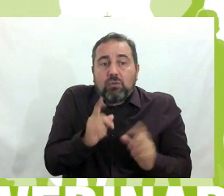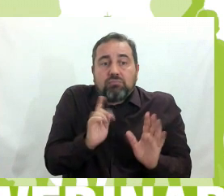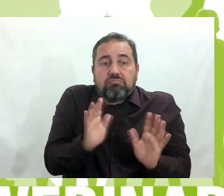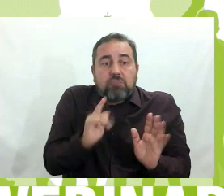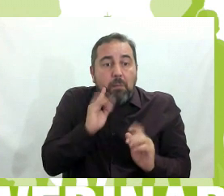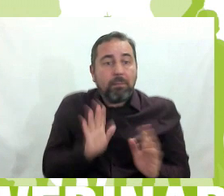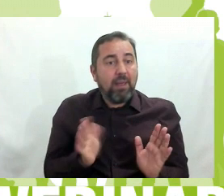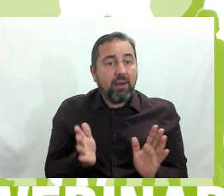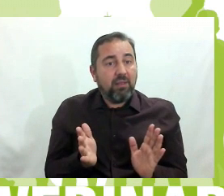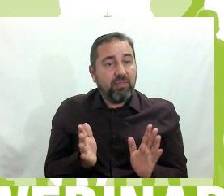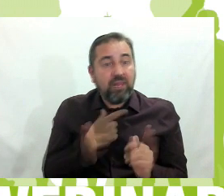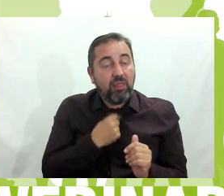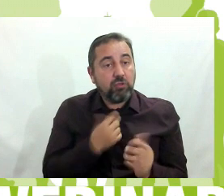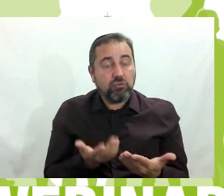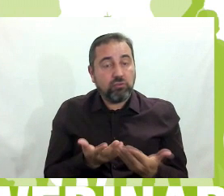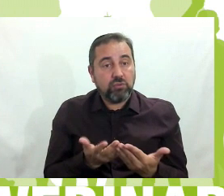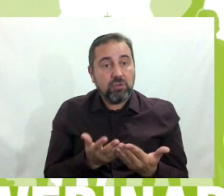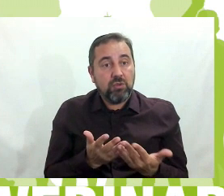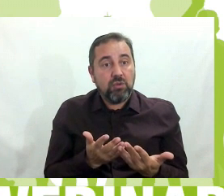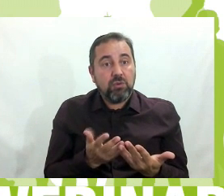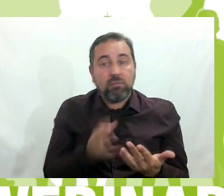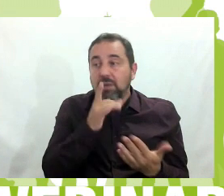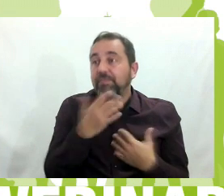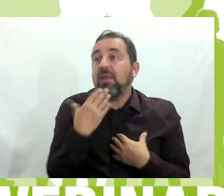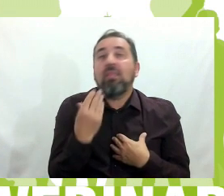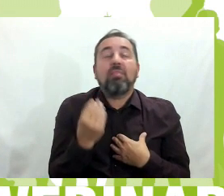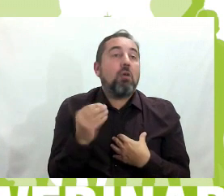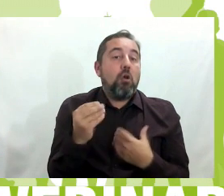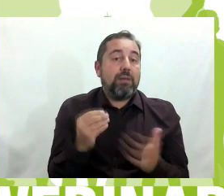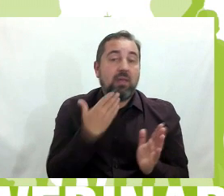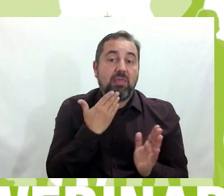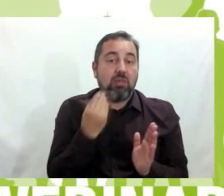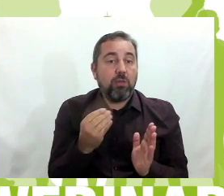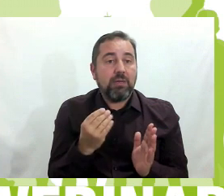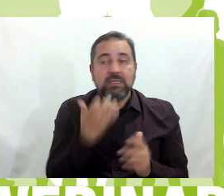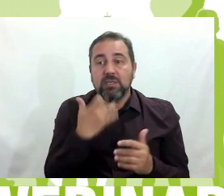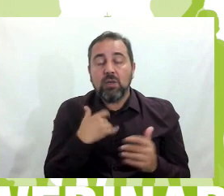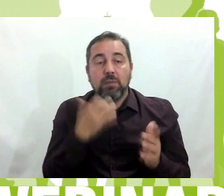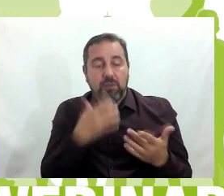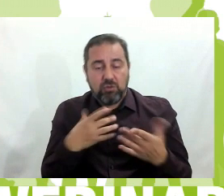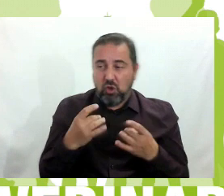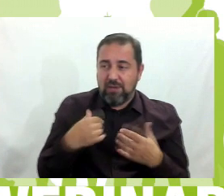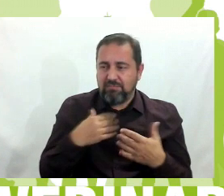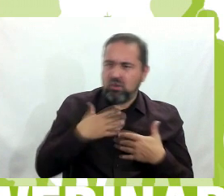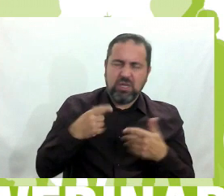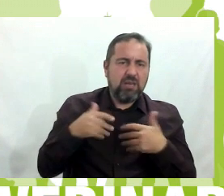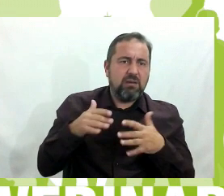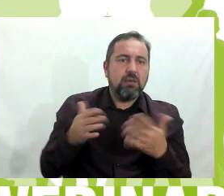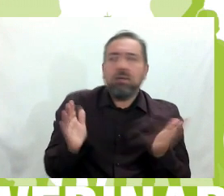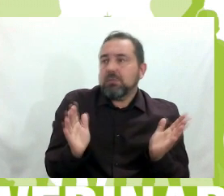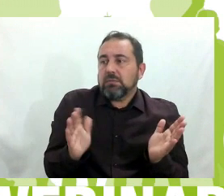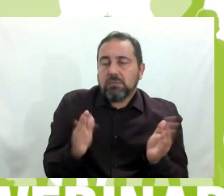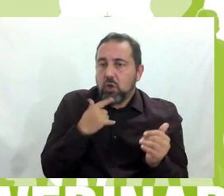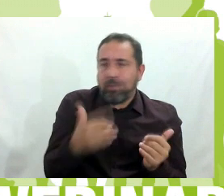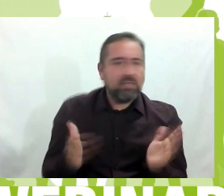nos parecen muy graciosos porque en la edad joven están acostumbrados a que si a alguien les toca cuando no quieren, bueno, pues que